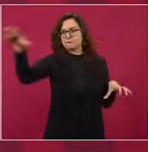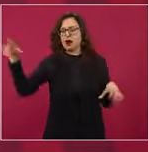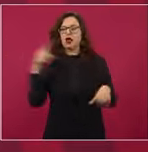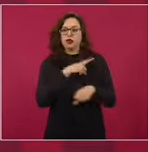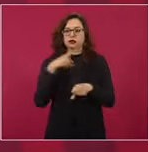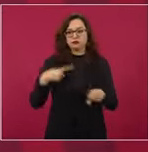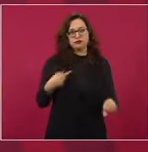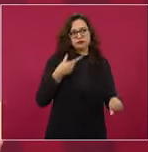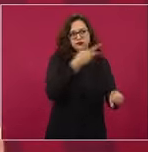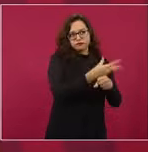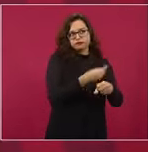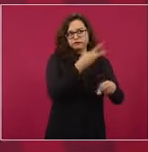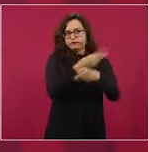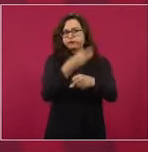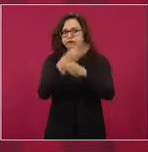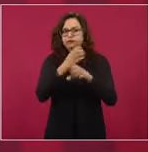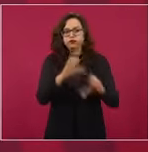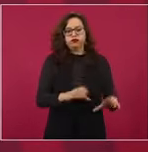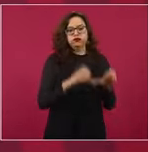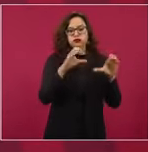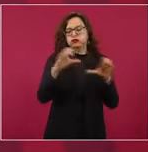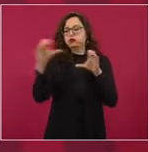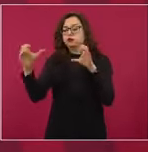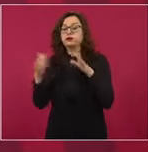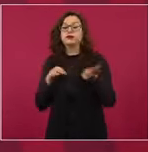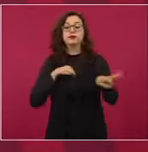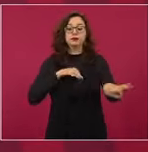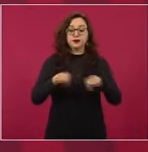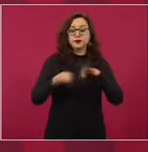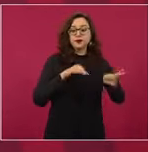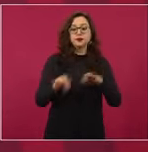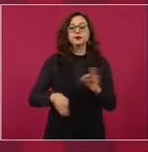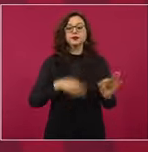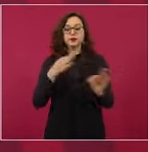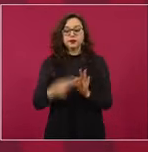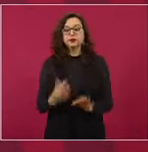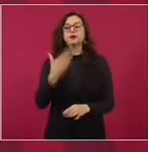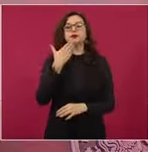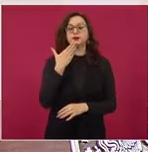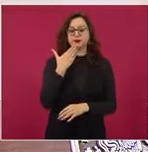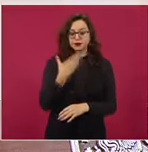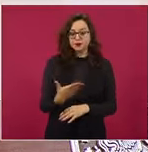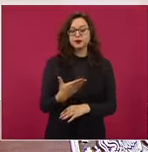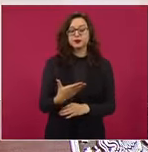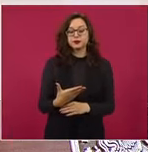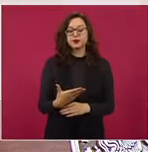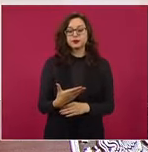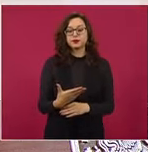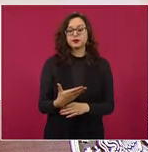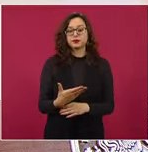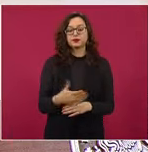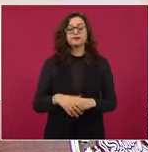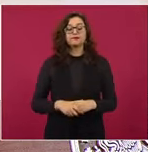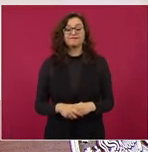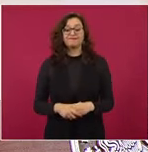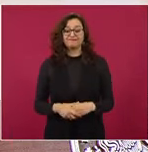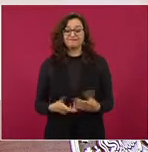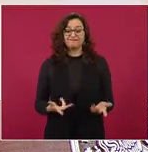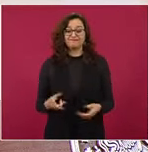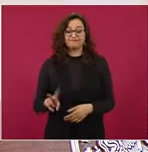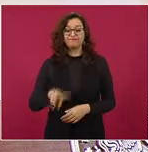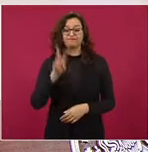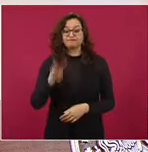bien el trabajo, desde luego tenemos que